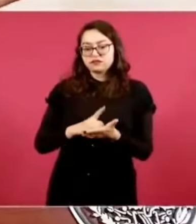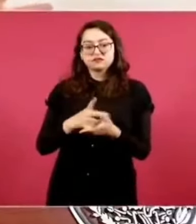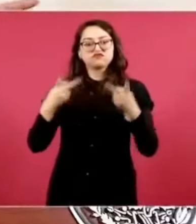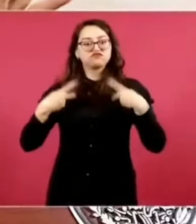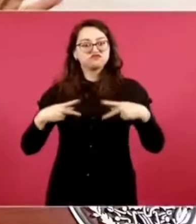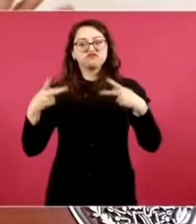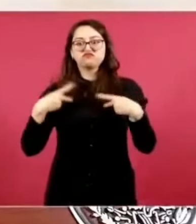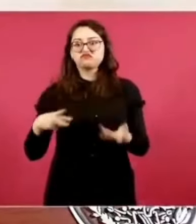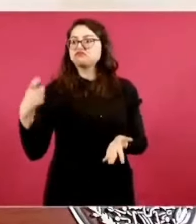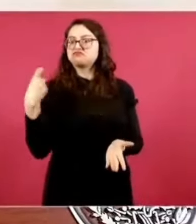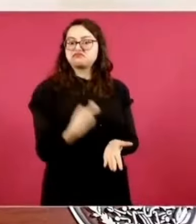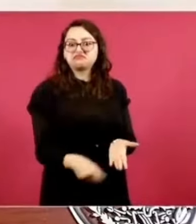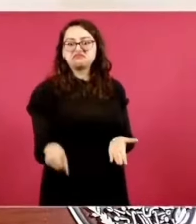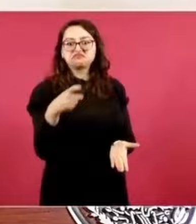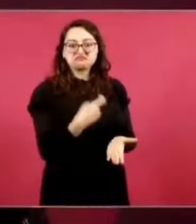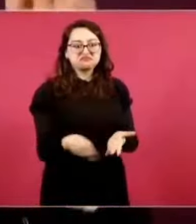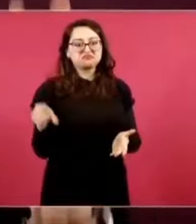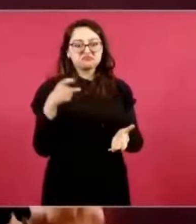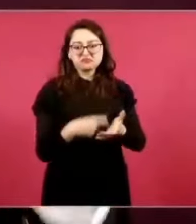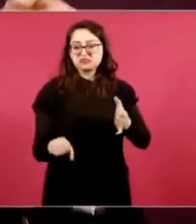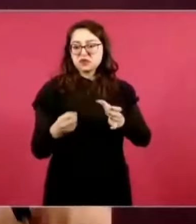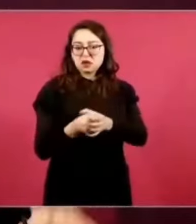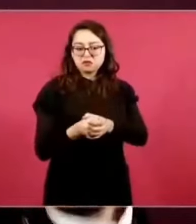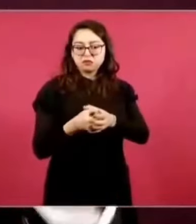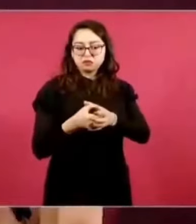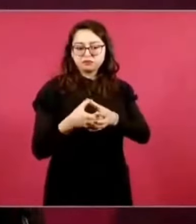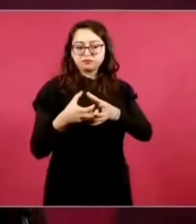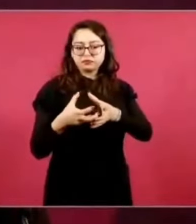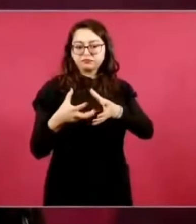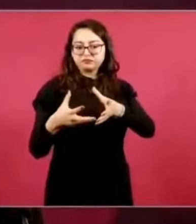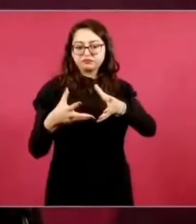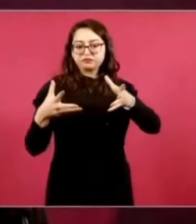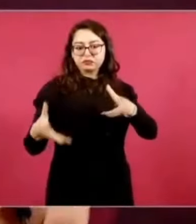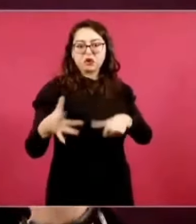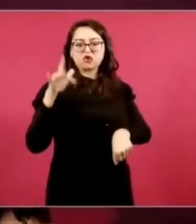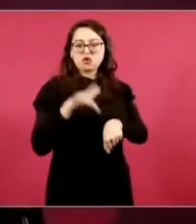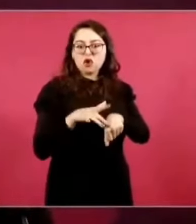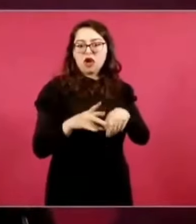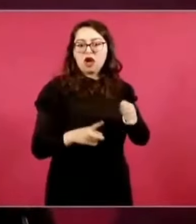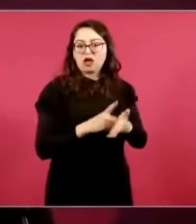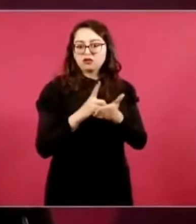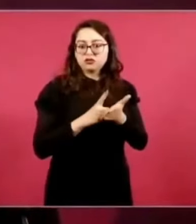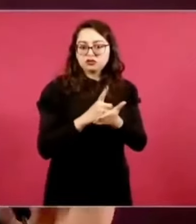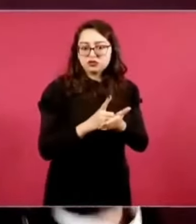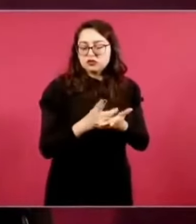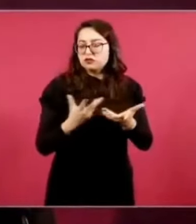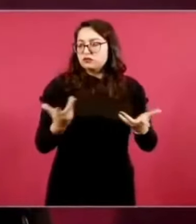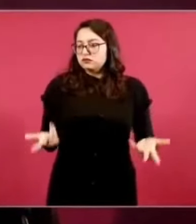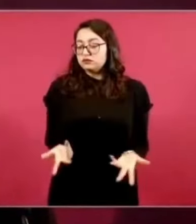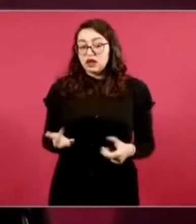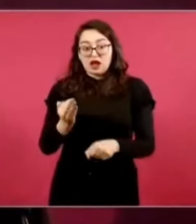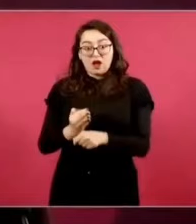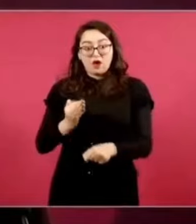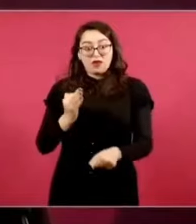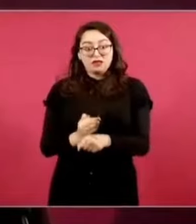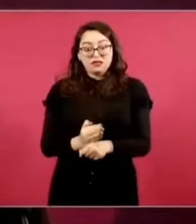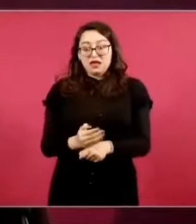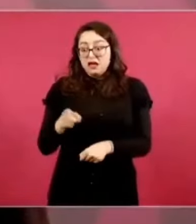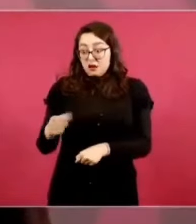drogas químicas, y por eso Guanajuato hoy es de los estados con más homicidios,